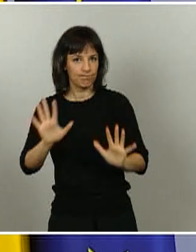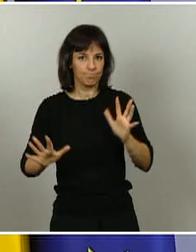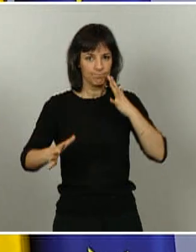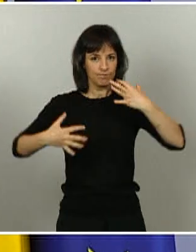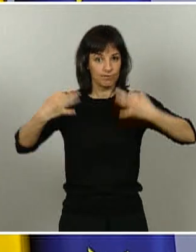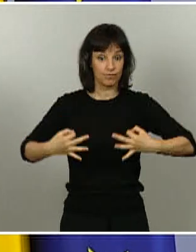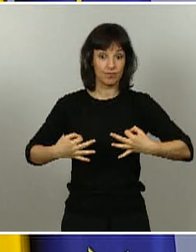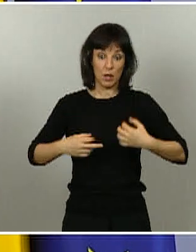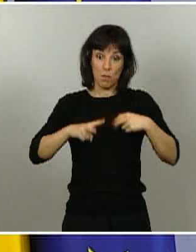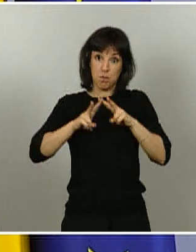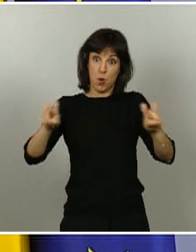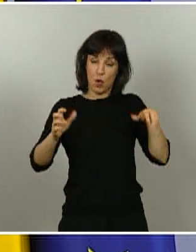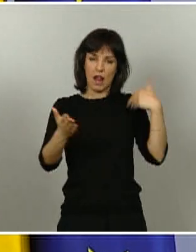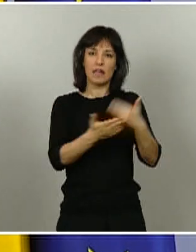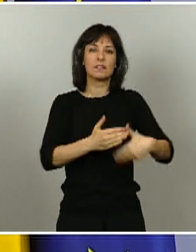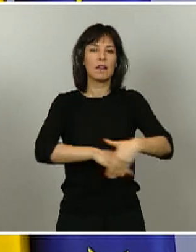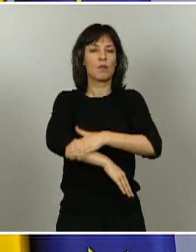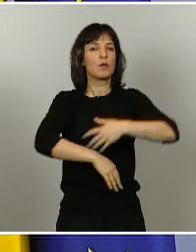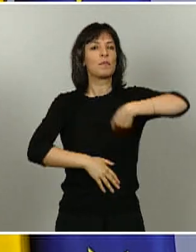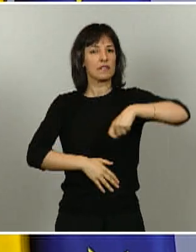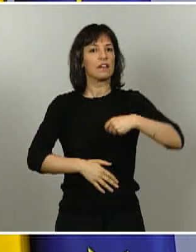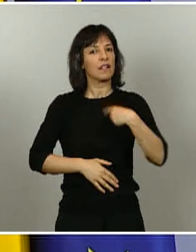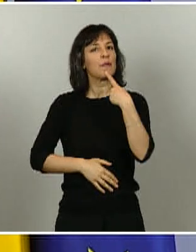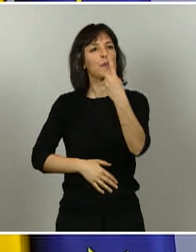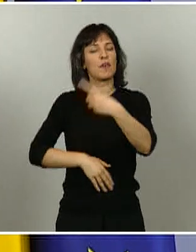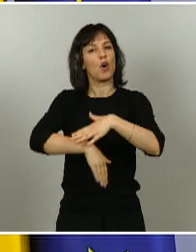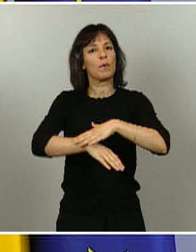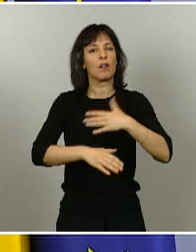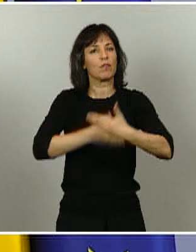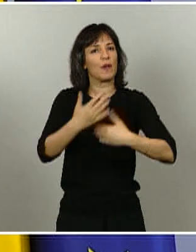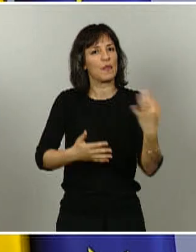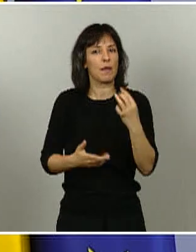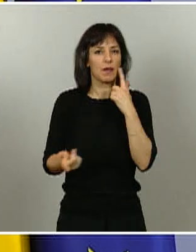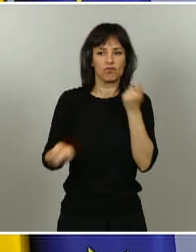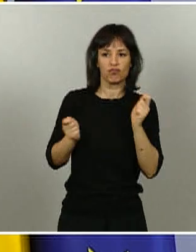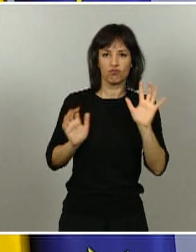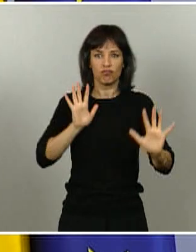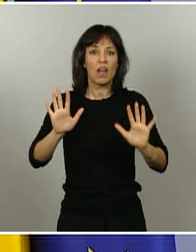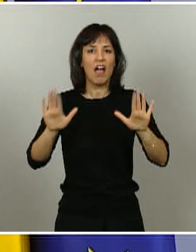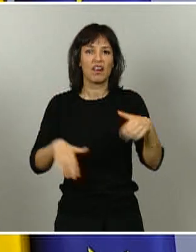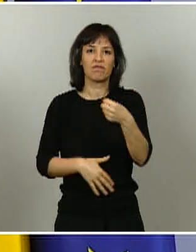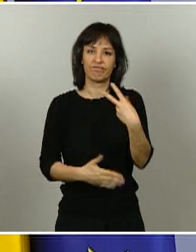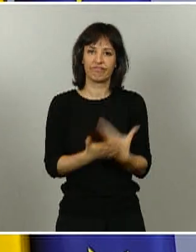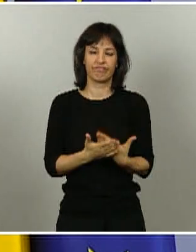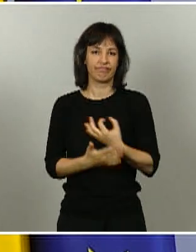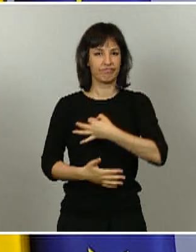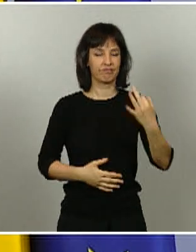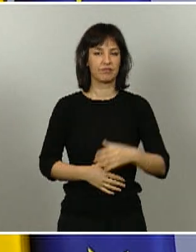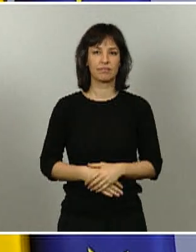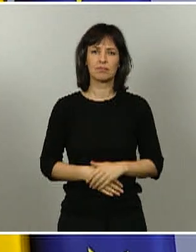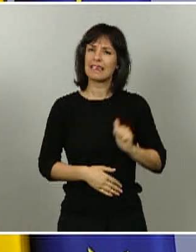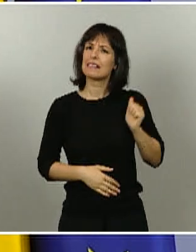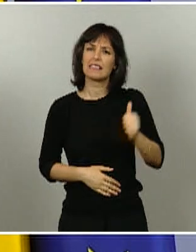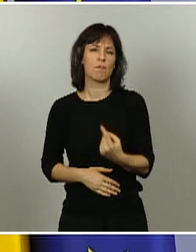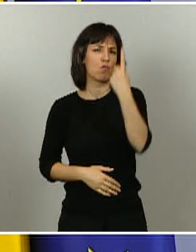que debíamos seguir desde el Gobierno de España, es un camino que ha funcionado. Nos hemos guiado siempre por una máxima, que